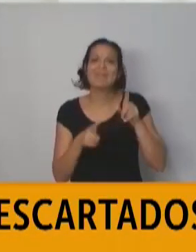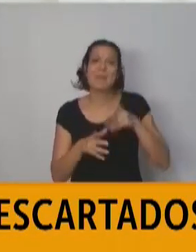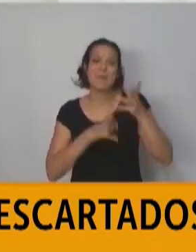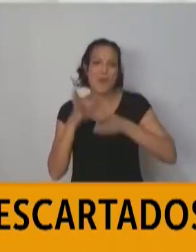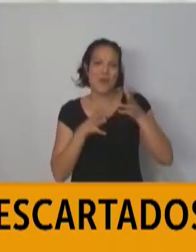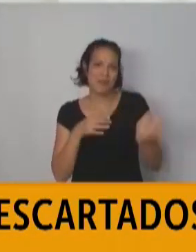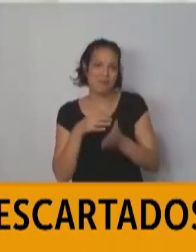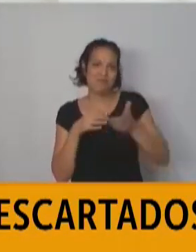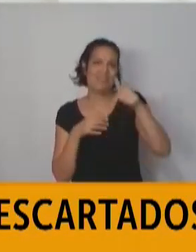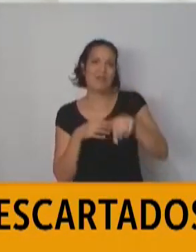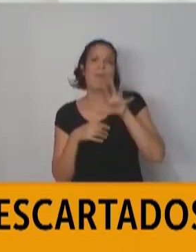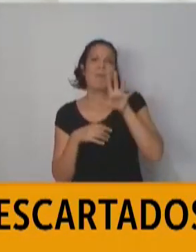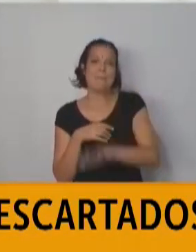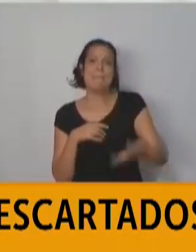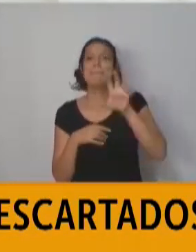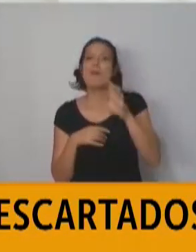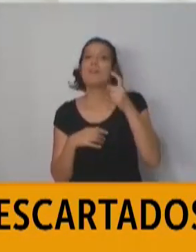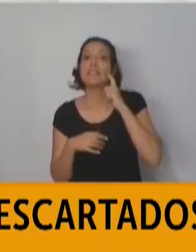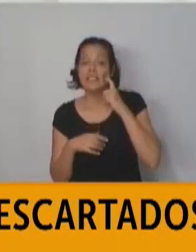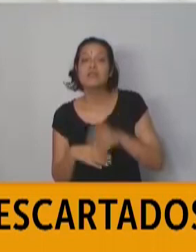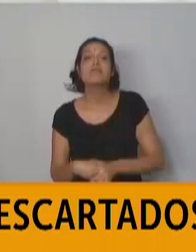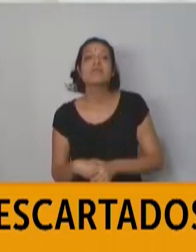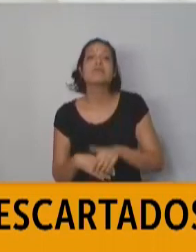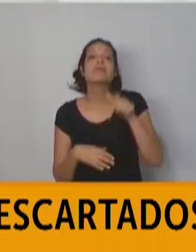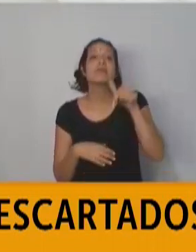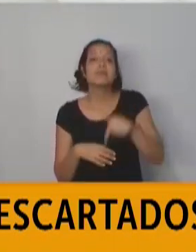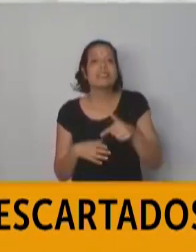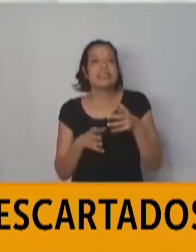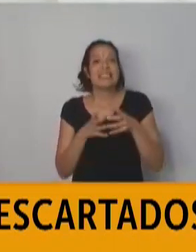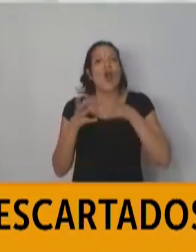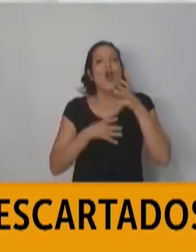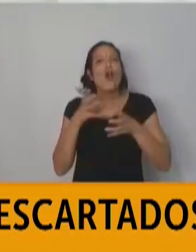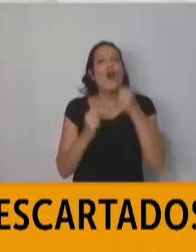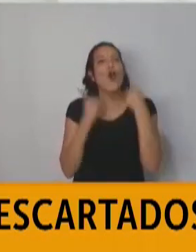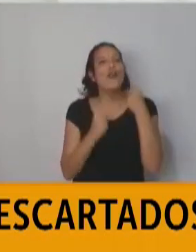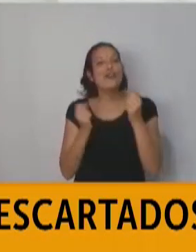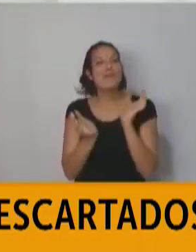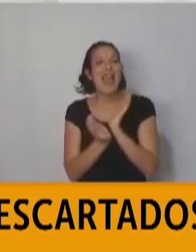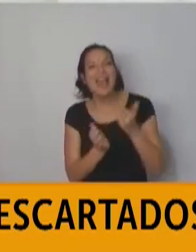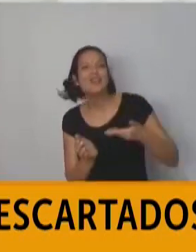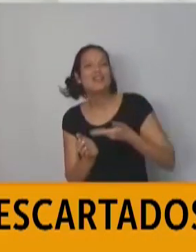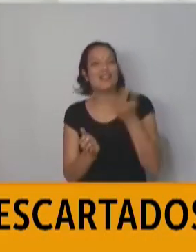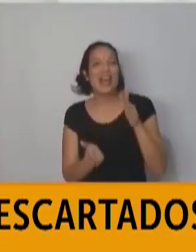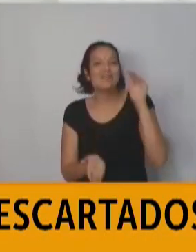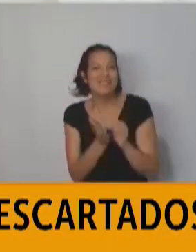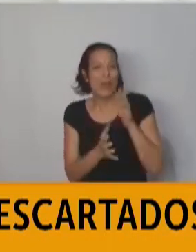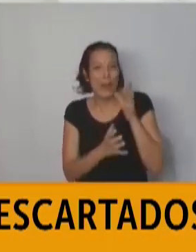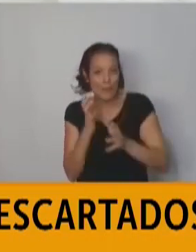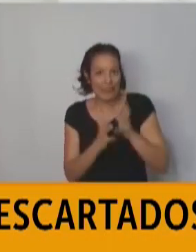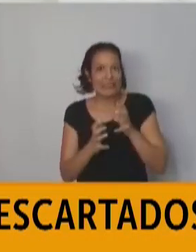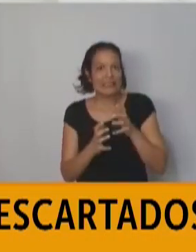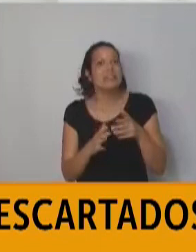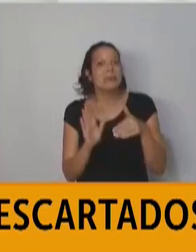provincia. Y, en este sentido, los sectores de la economía social, de las economías más vulnerables, son sectores a